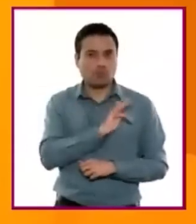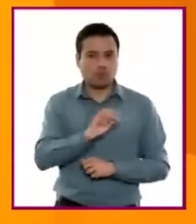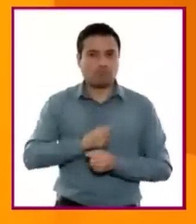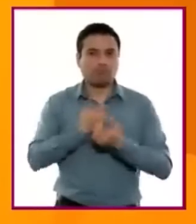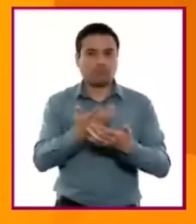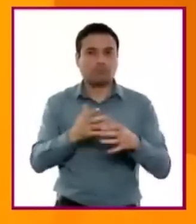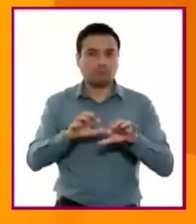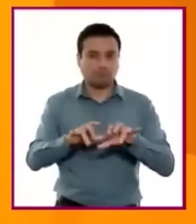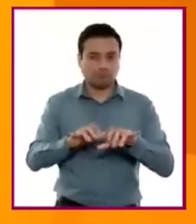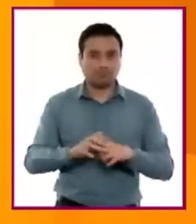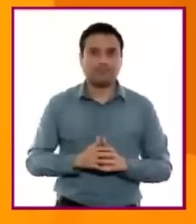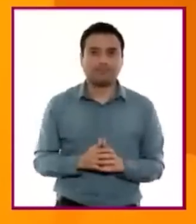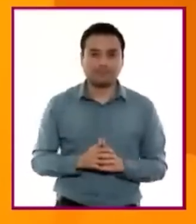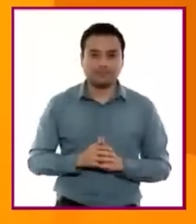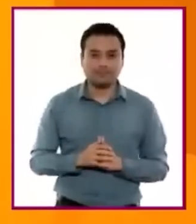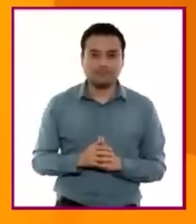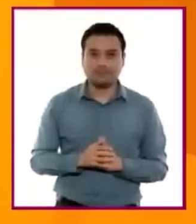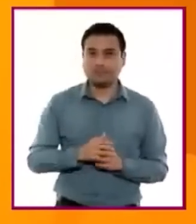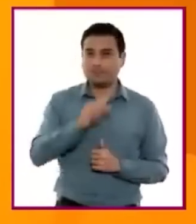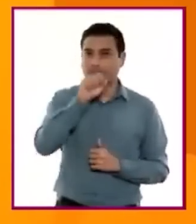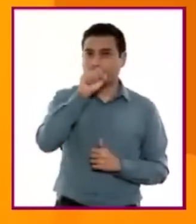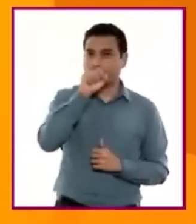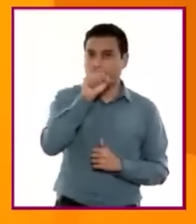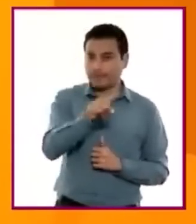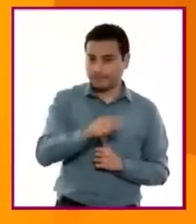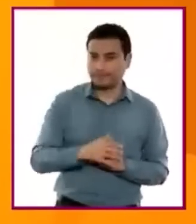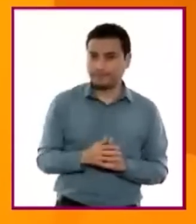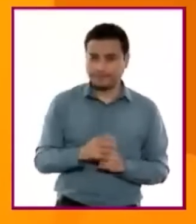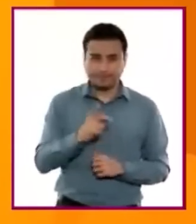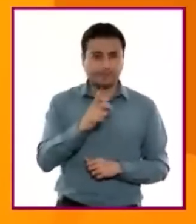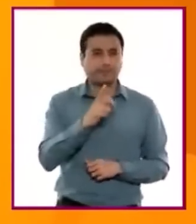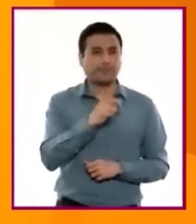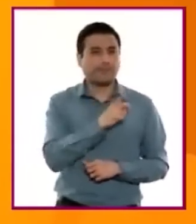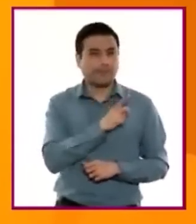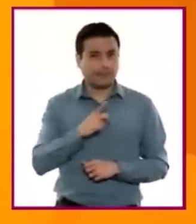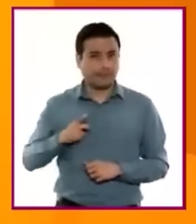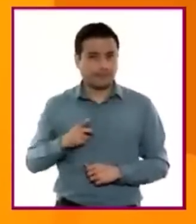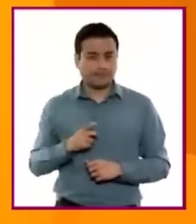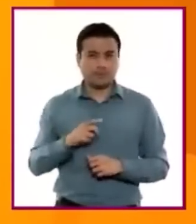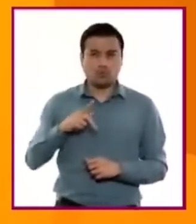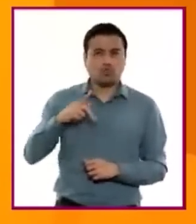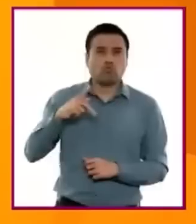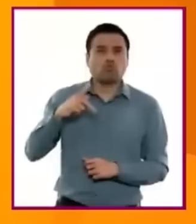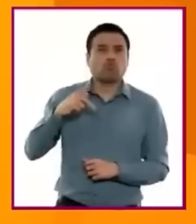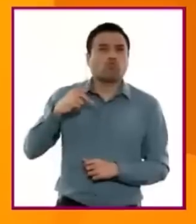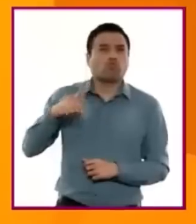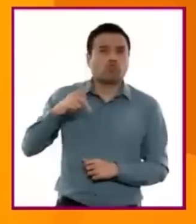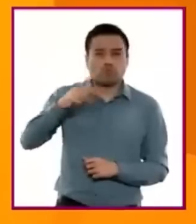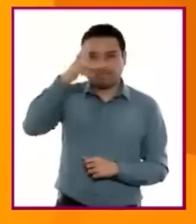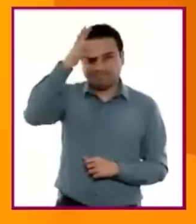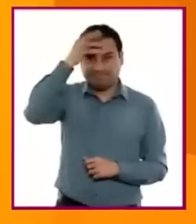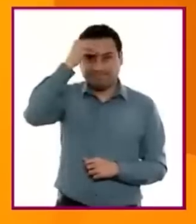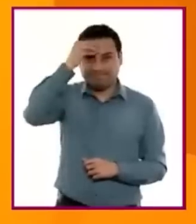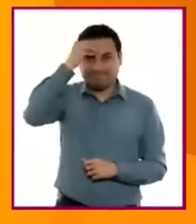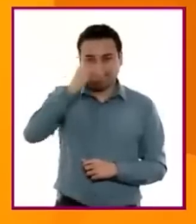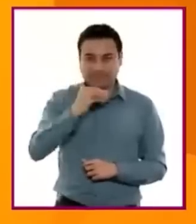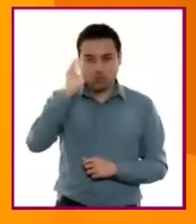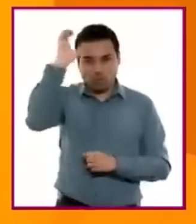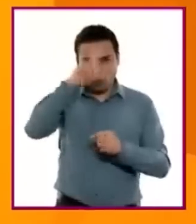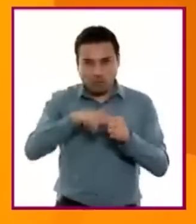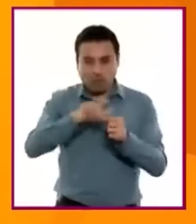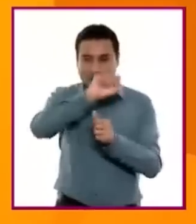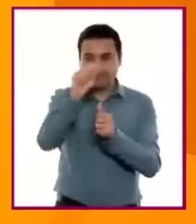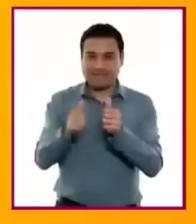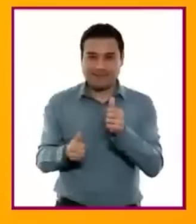Interactúen, analicen, aprecien, compartan y desarrollen un gusto selectivo por diversas manifestaciones culturales y